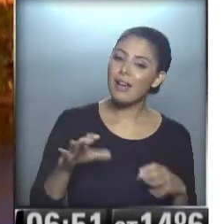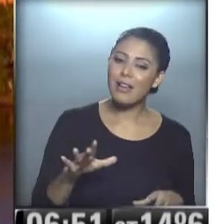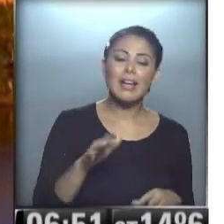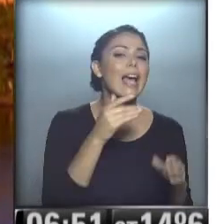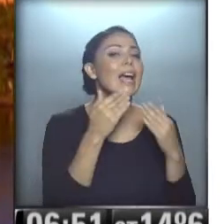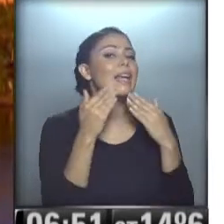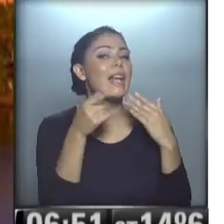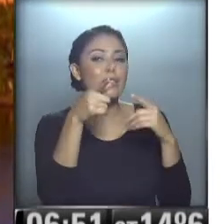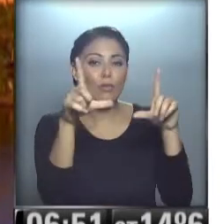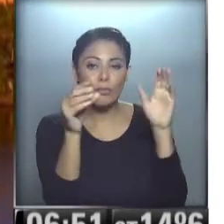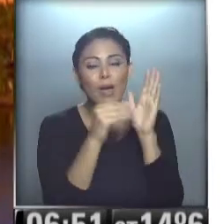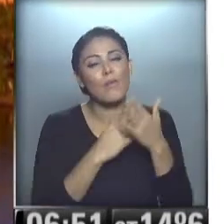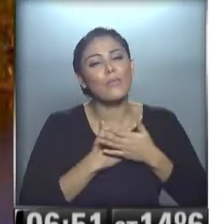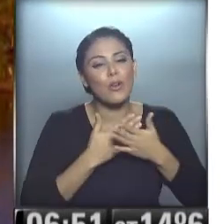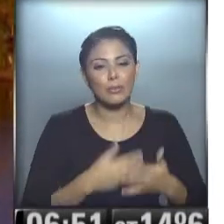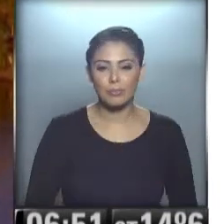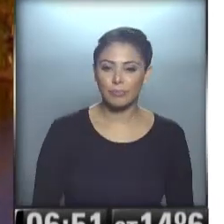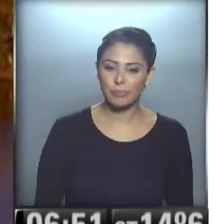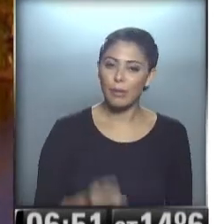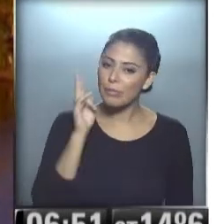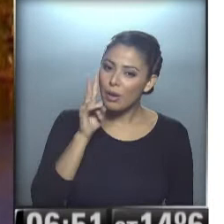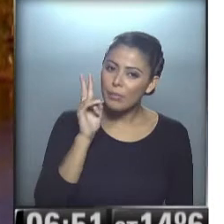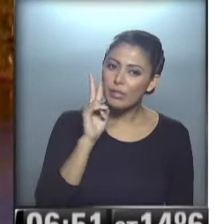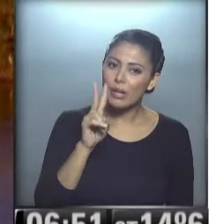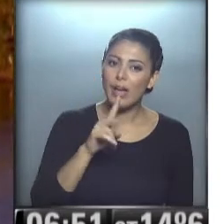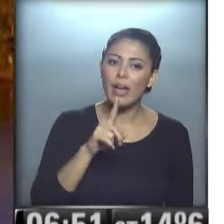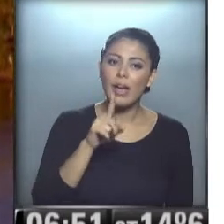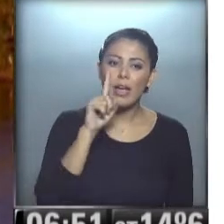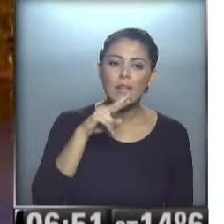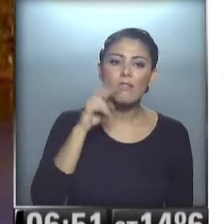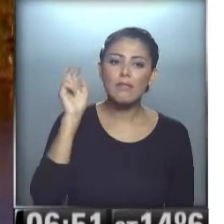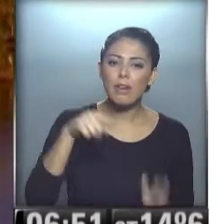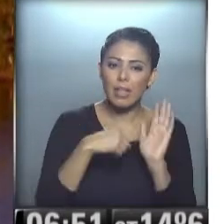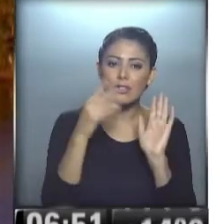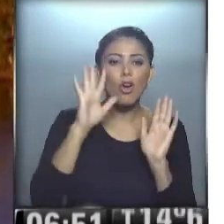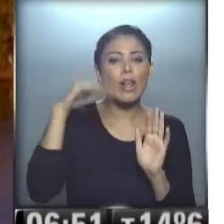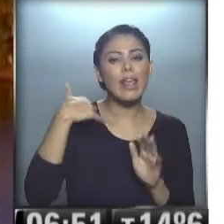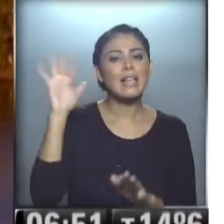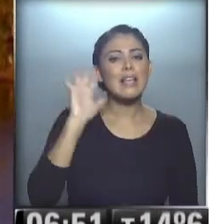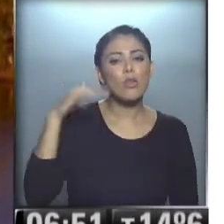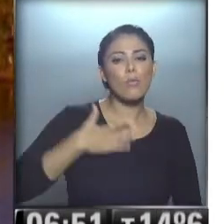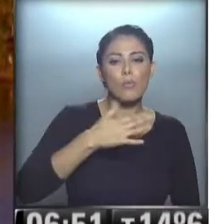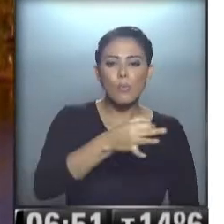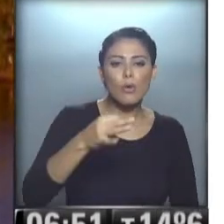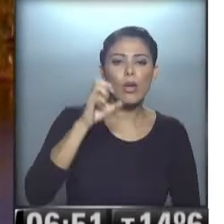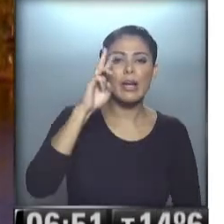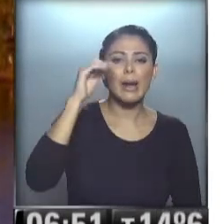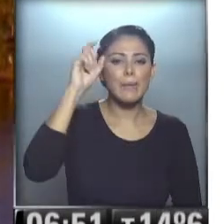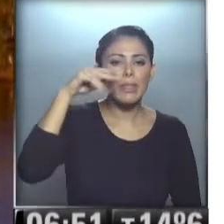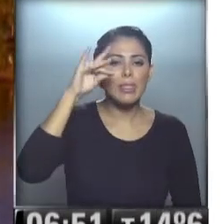...gracias por lo que mandaste, amor... ...y Iván Miguel... ...hola Nadia, saludos de mi pueblo... ...Carmen de Patagones,